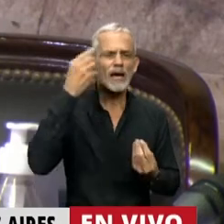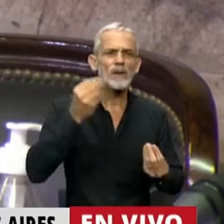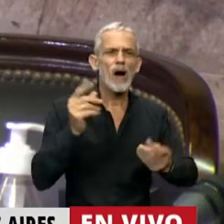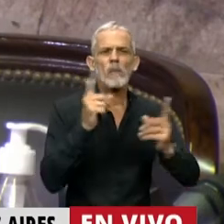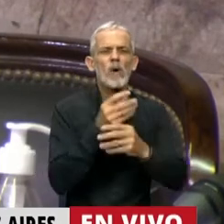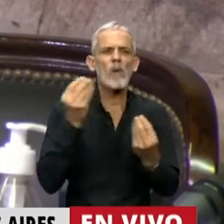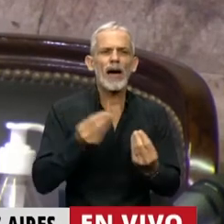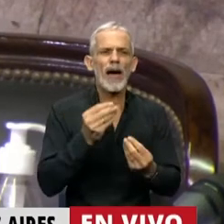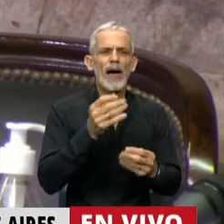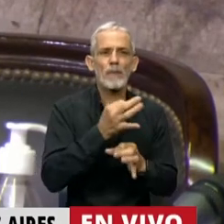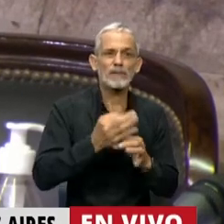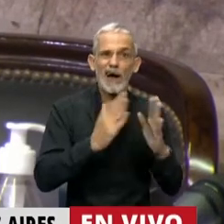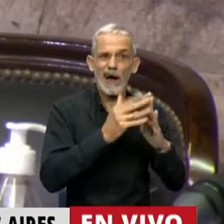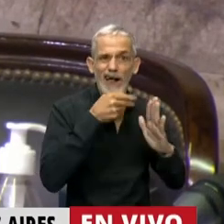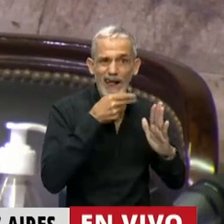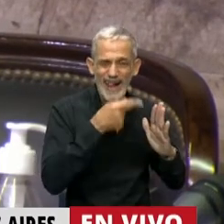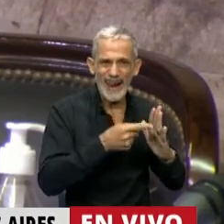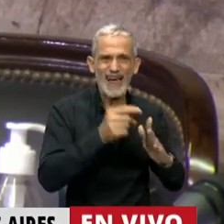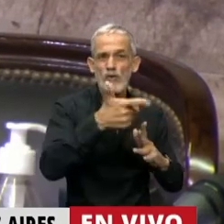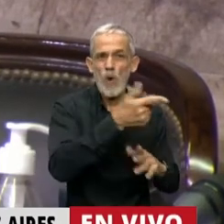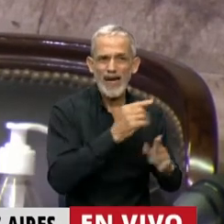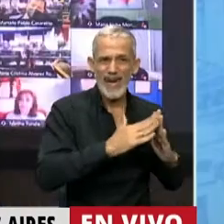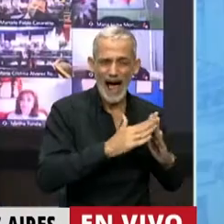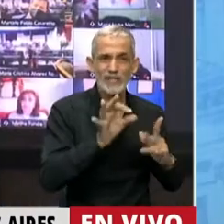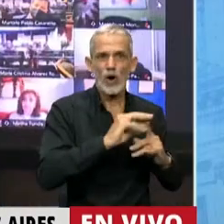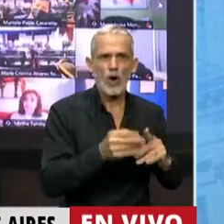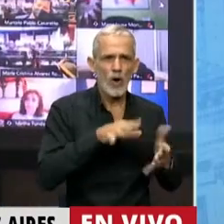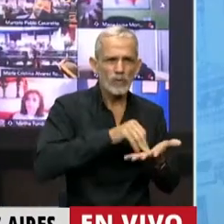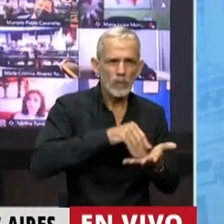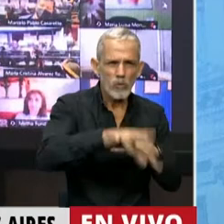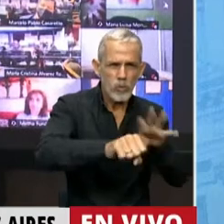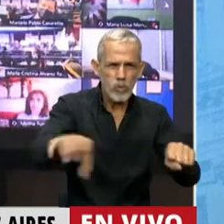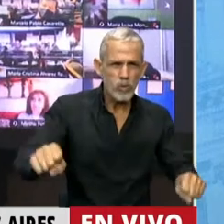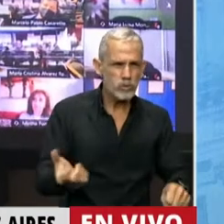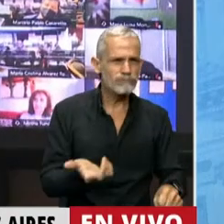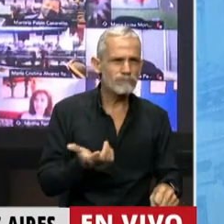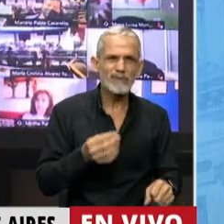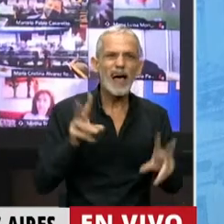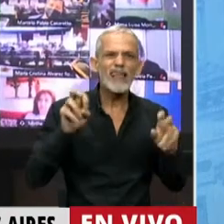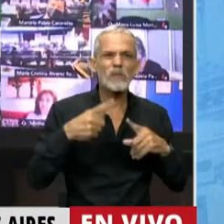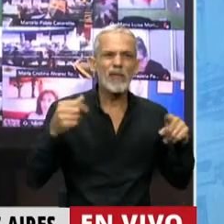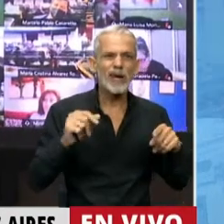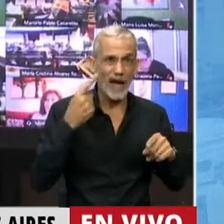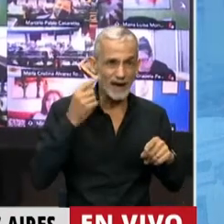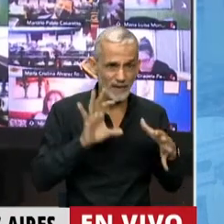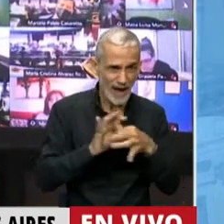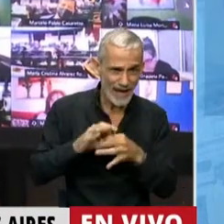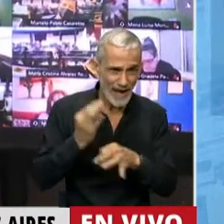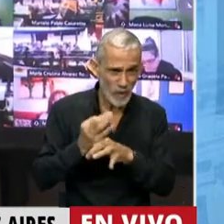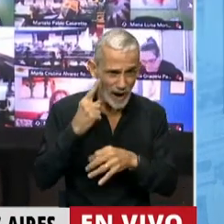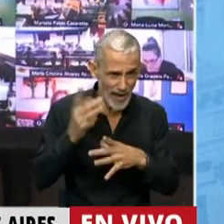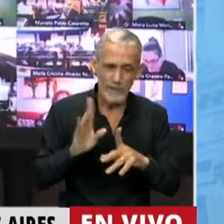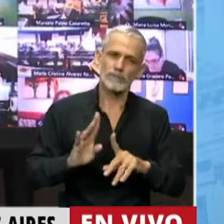el problema de la gente que no tiene vivienda, las recuperaciones de tierra, las tomas, son un tema ajeno a la deserción